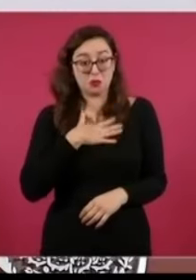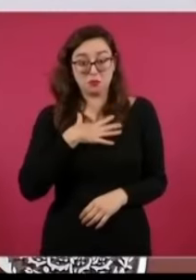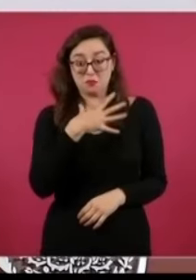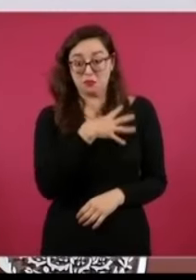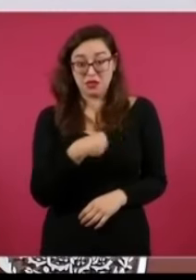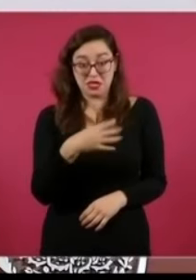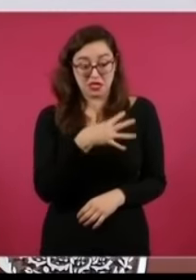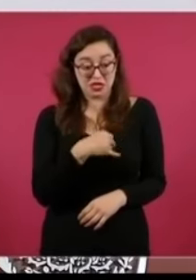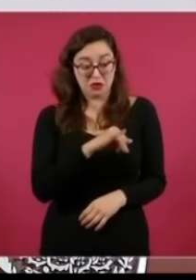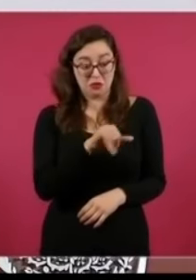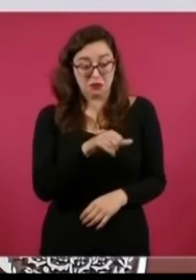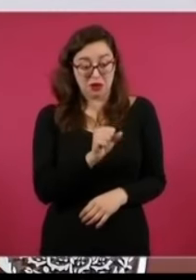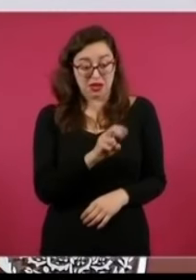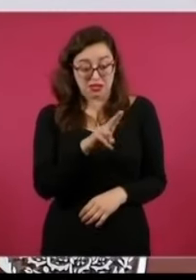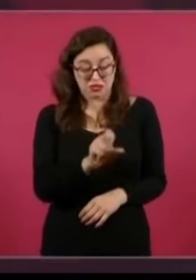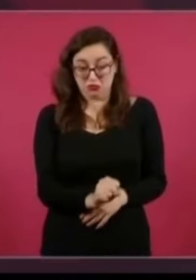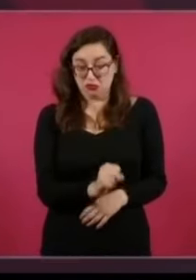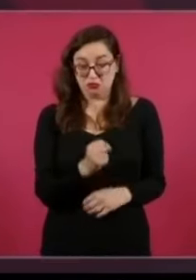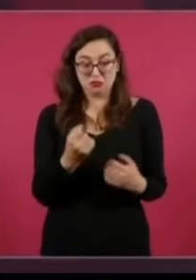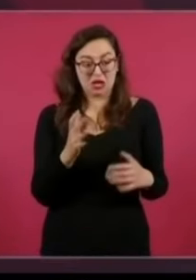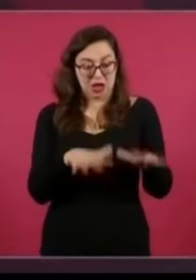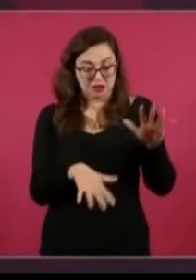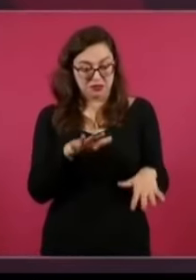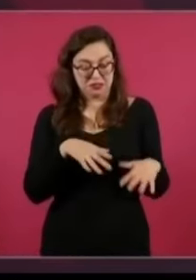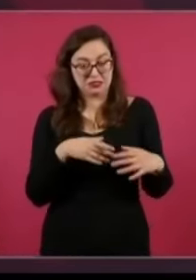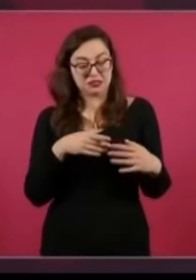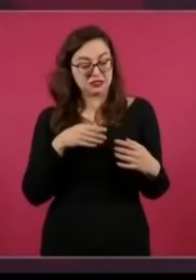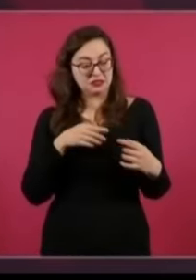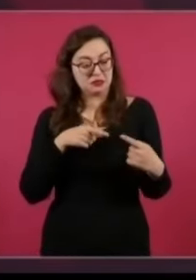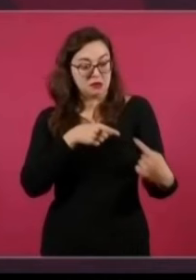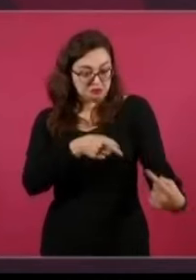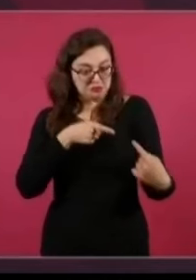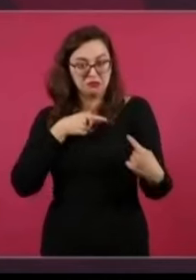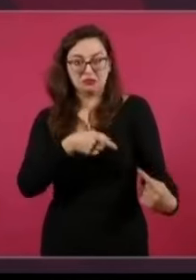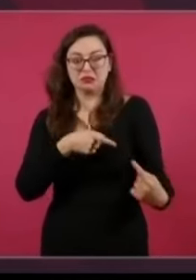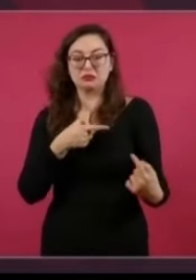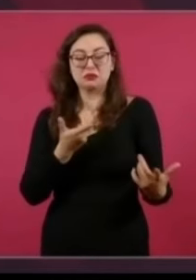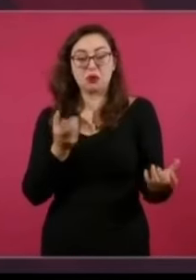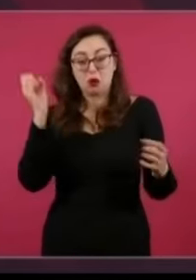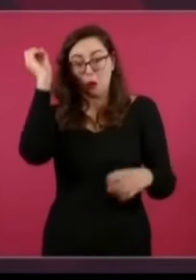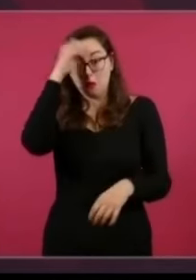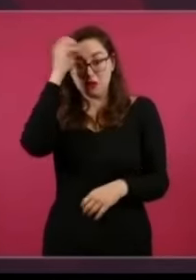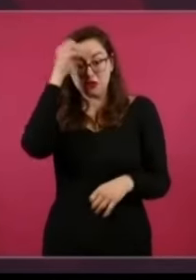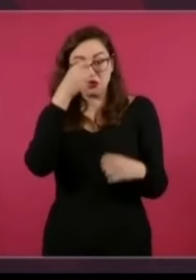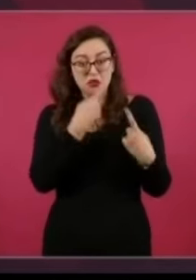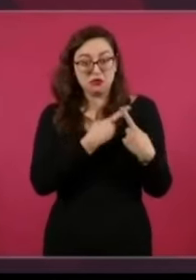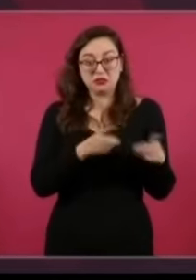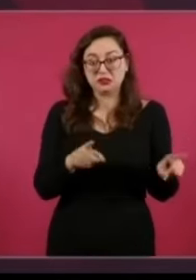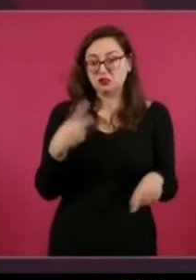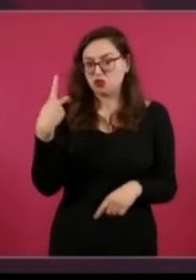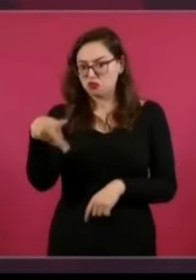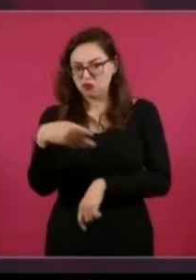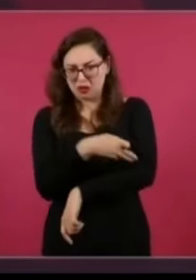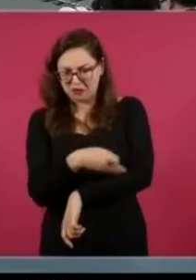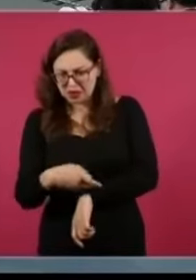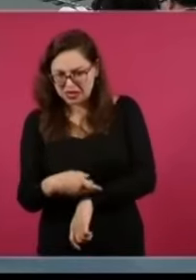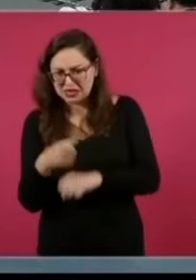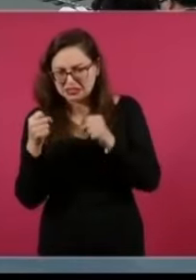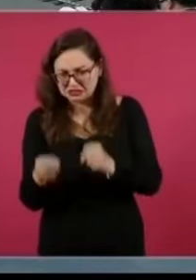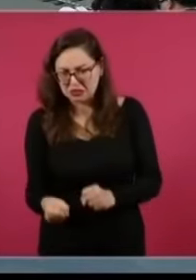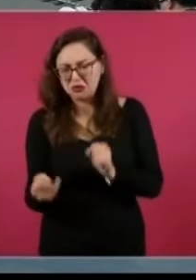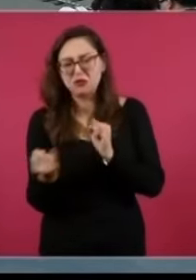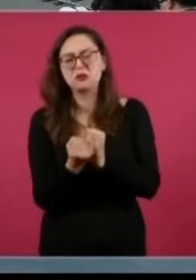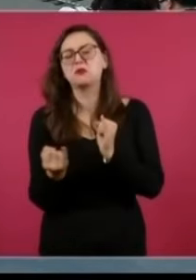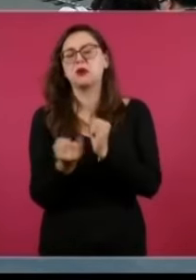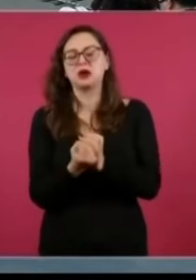María Amparo, te saludo, muy buenas noches, gracias por tomar la llamada. No, al contrario, Pepe, gracias por hoy miércoles, que